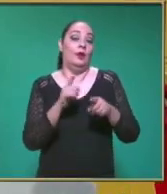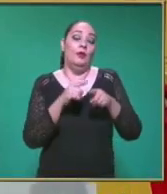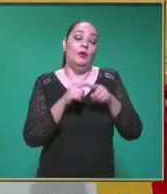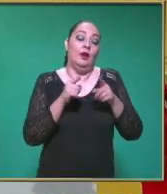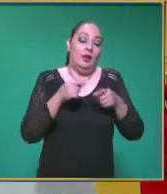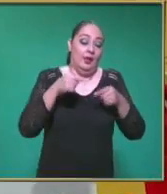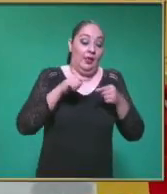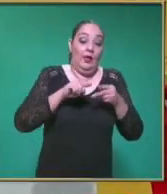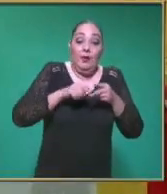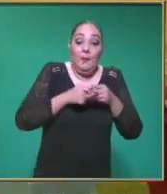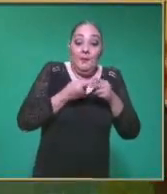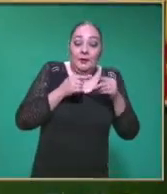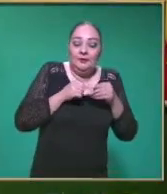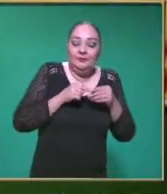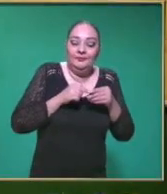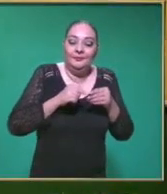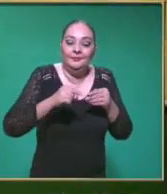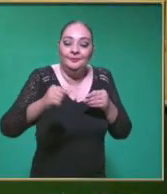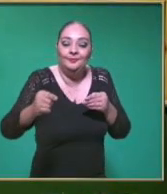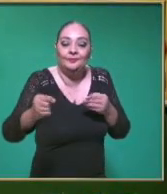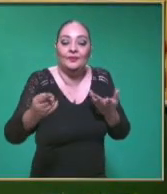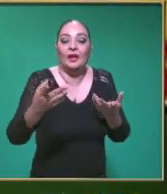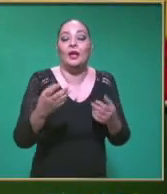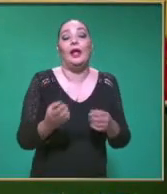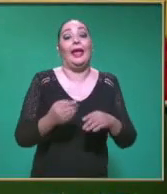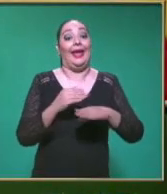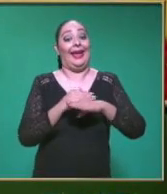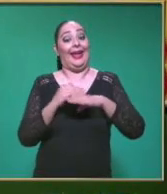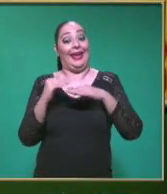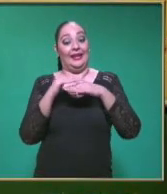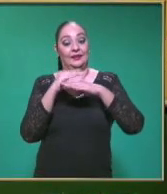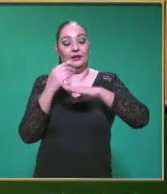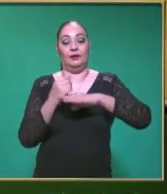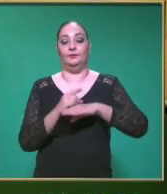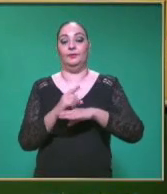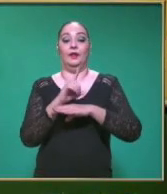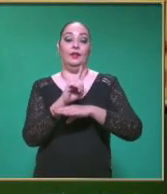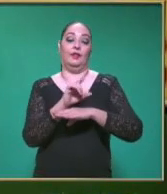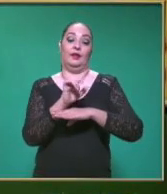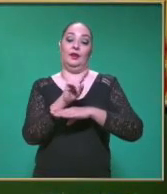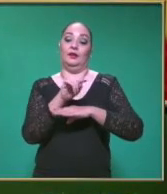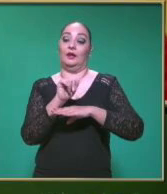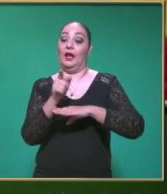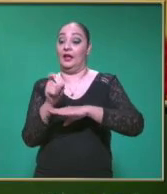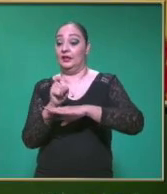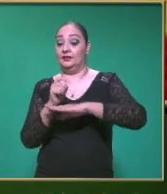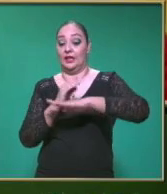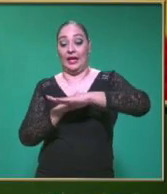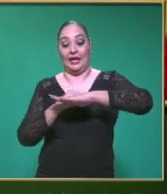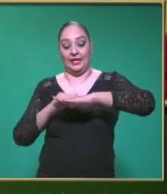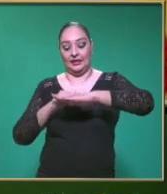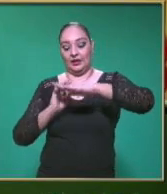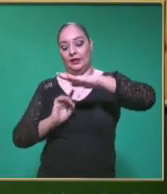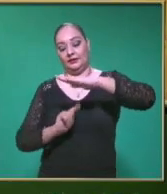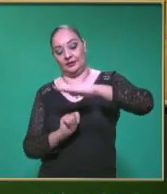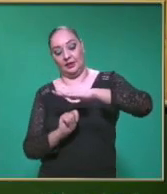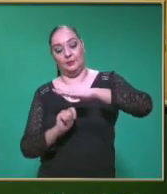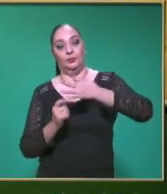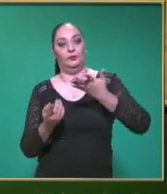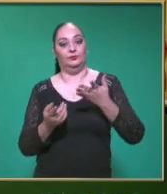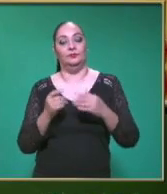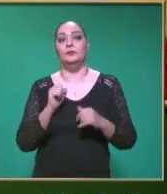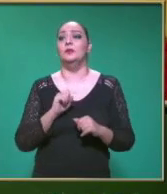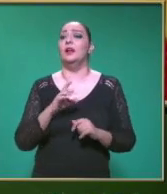la final Con la inicial Entre el tiempo Que tarda en emplearse Y bueno Ahí Hay algunos libros Maestra Que manejan ya